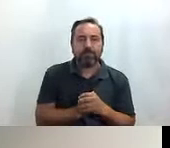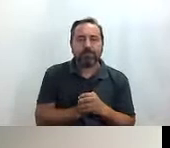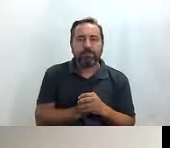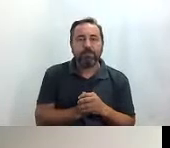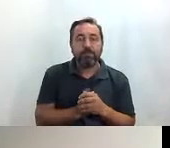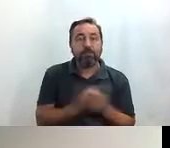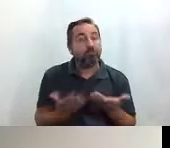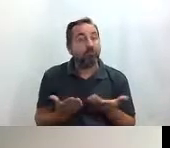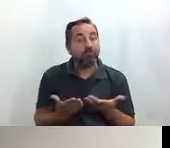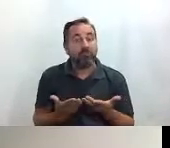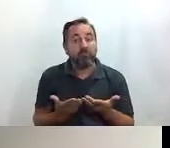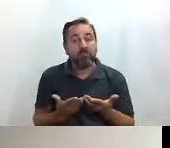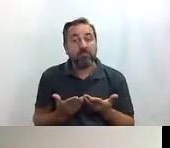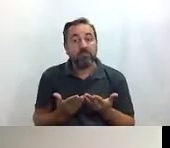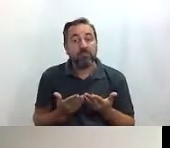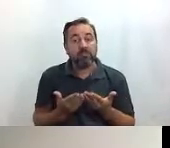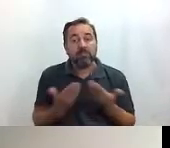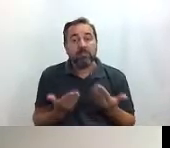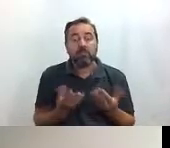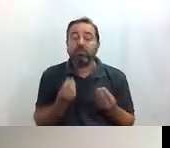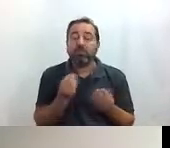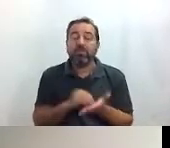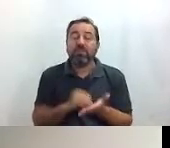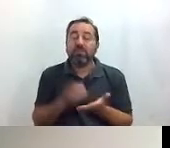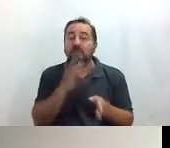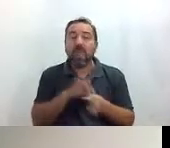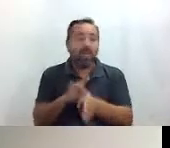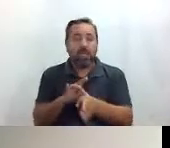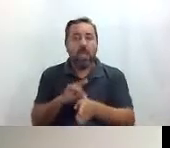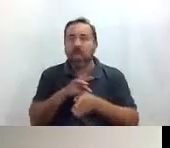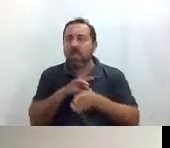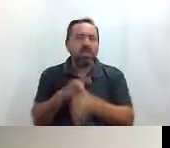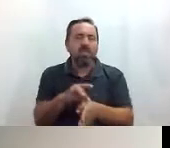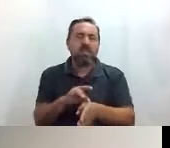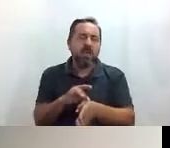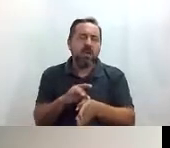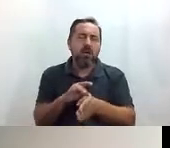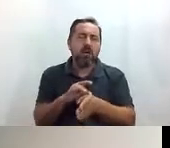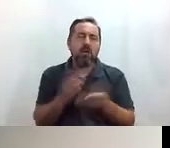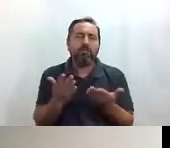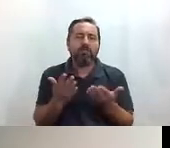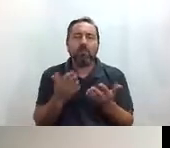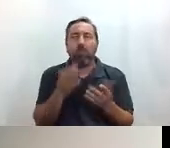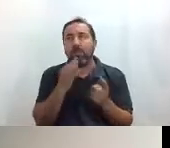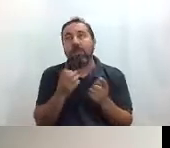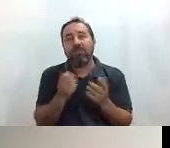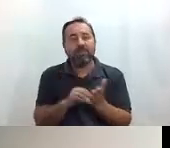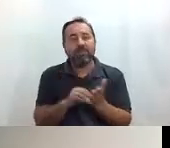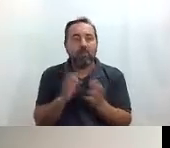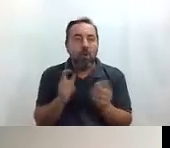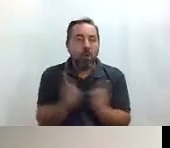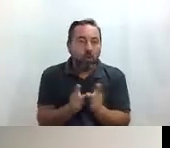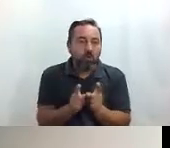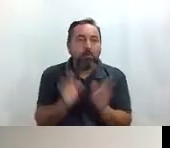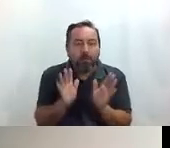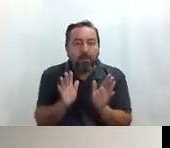Y por supuesto, pues muchas veces por la guía se puede quedar, no corta, pero sí que necesitas, pues a